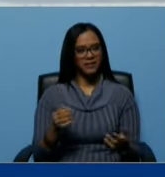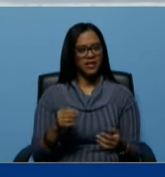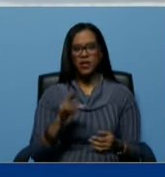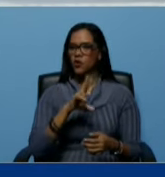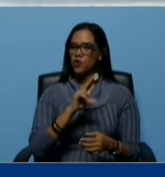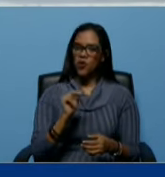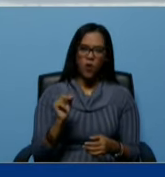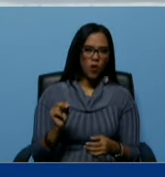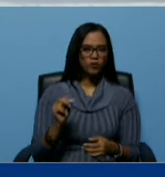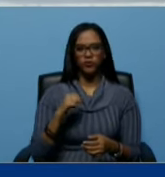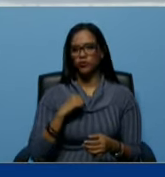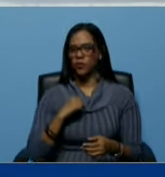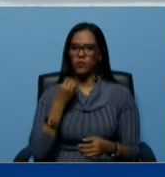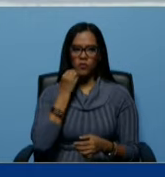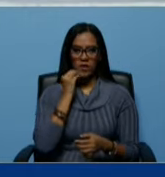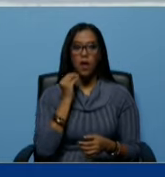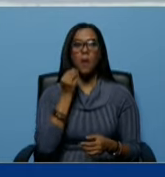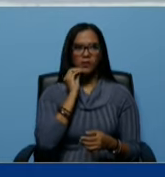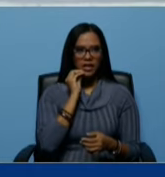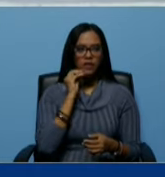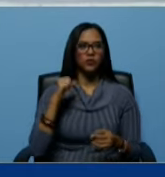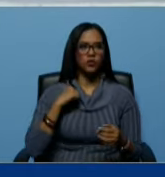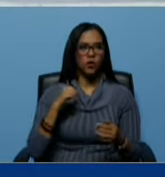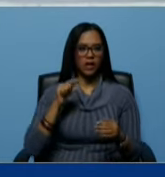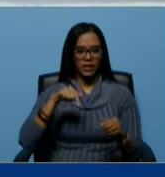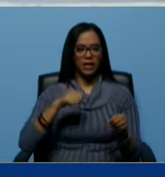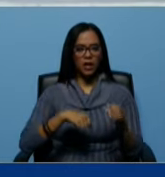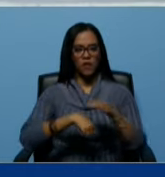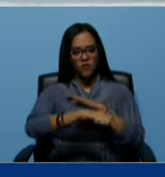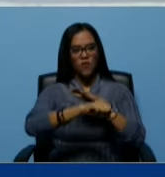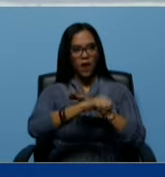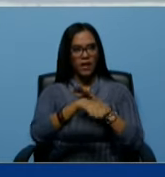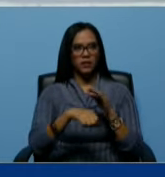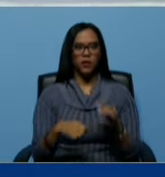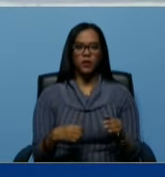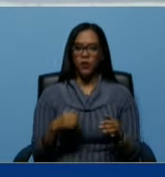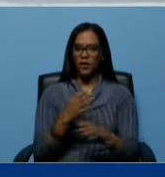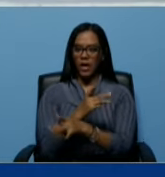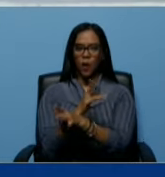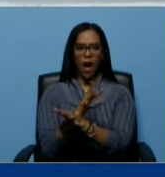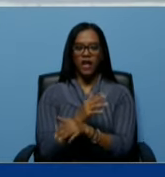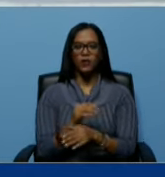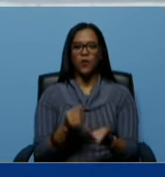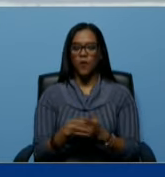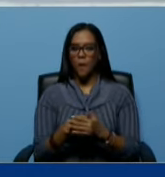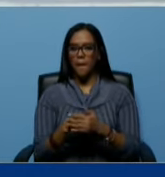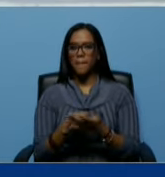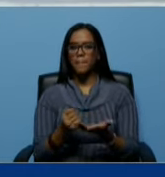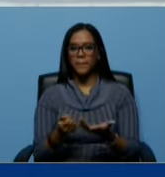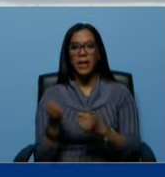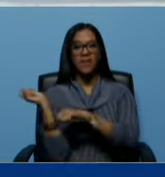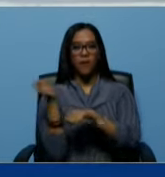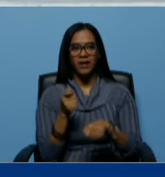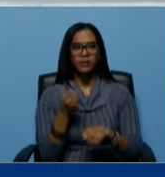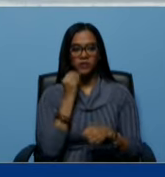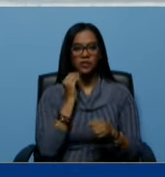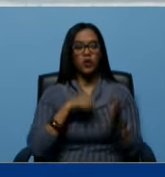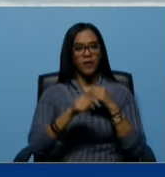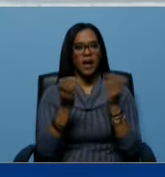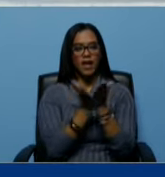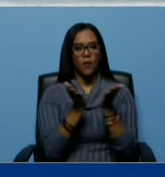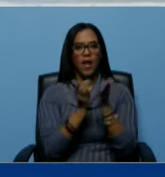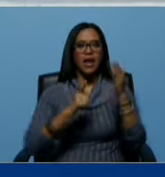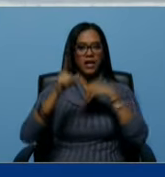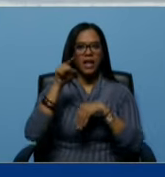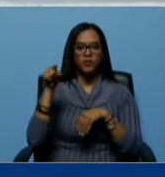merecen que se les diga muchachos muchachos son los que están aquí jugando futbolito los que están jugando aquí béisbolito muchachos son los que van a la escuela al liceo